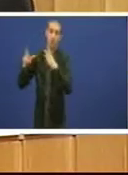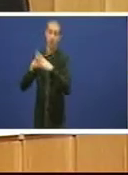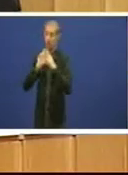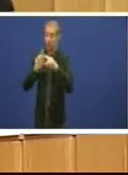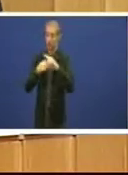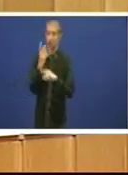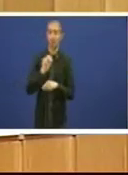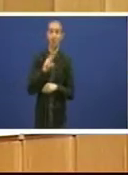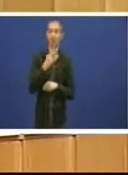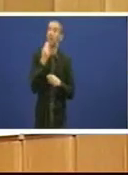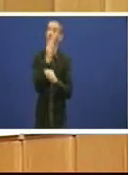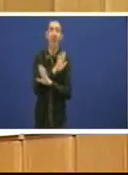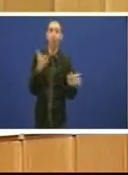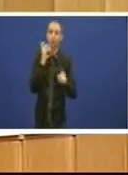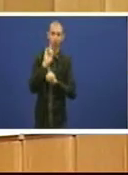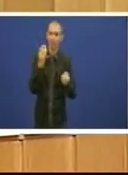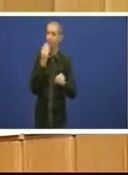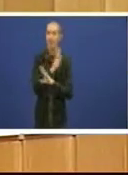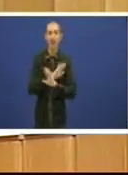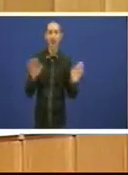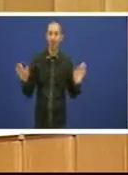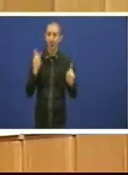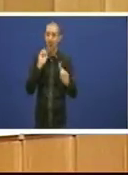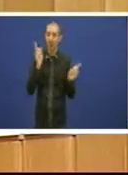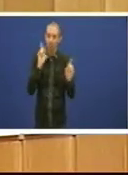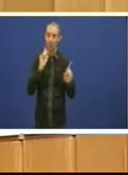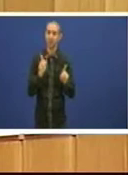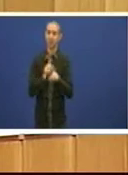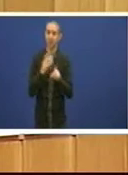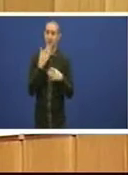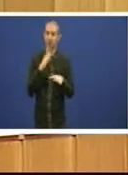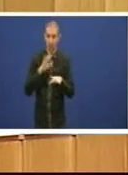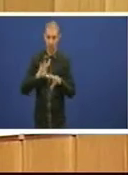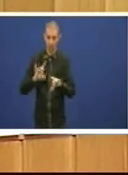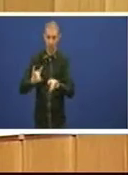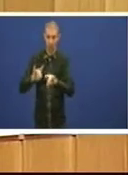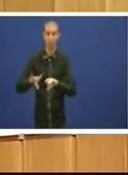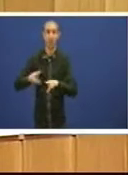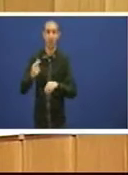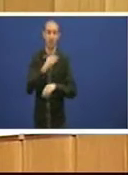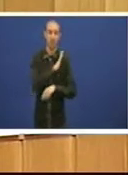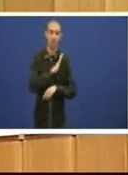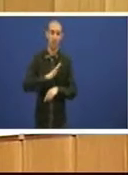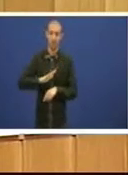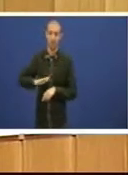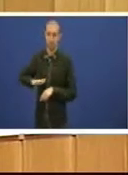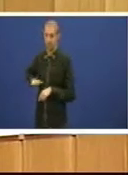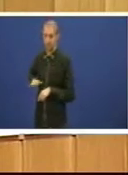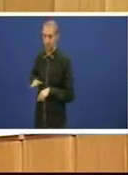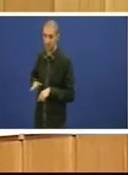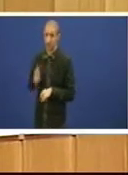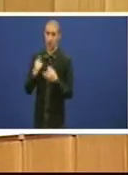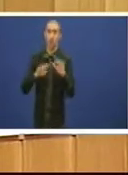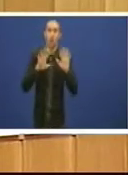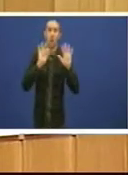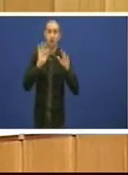no millor dos casos, no millor dos casos de non se meter a man neses remanentes que xa non son 95, son 90